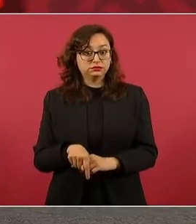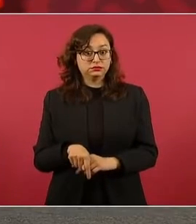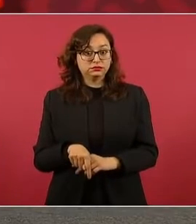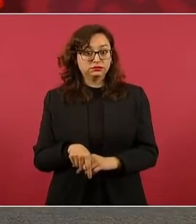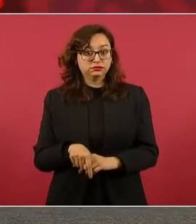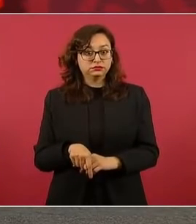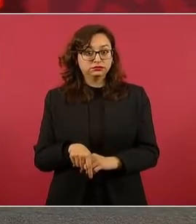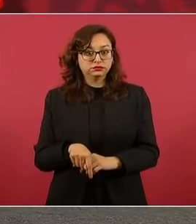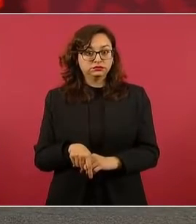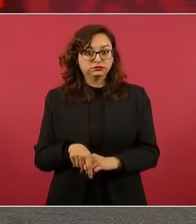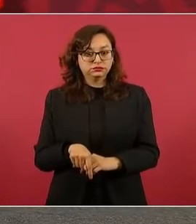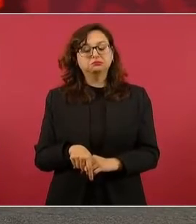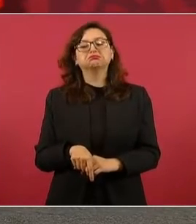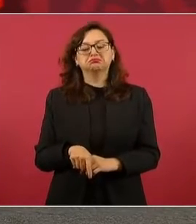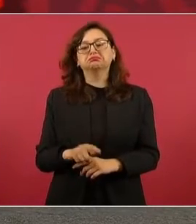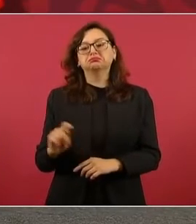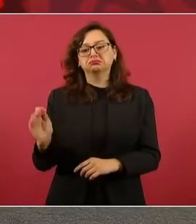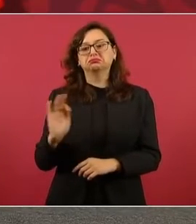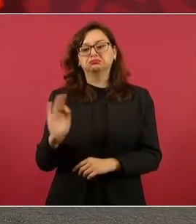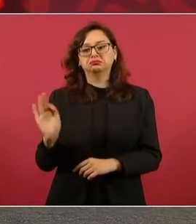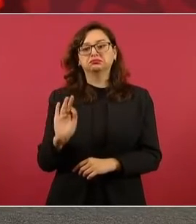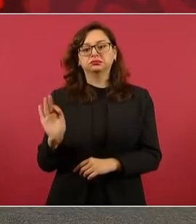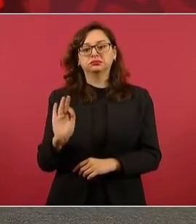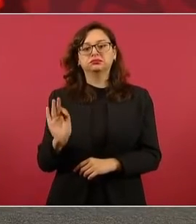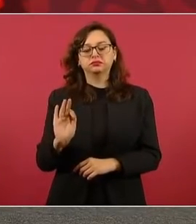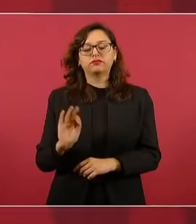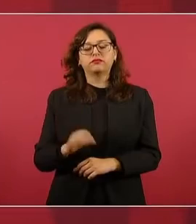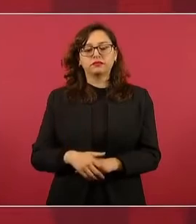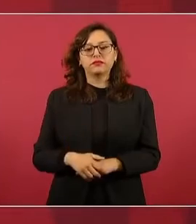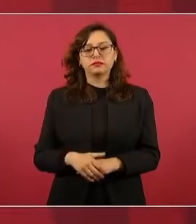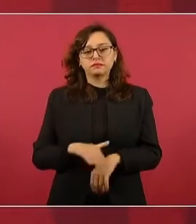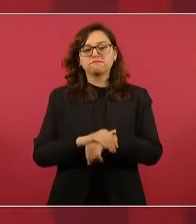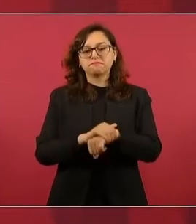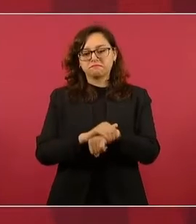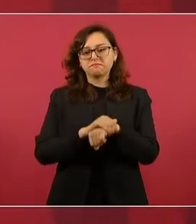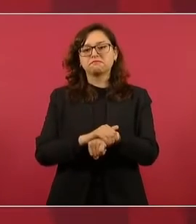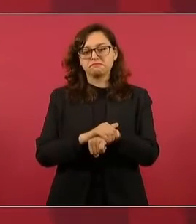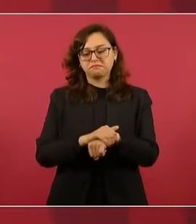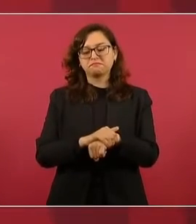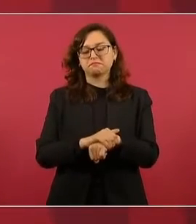Ah, es posible, sí, ese es nuestro amigo.